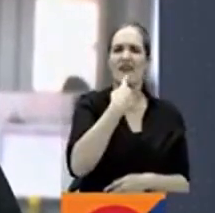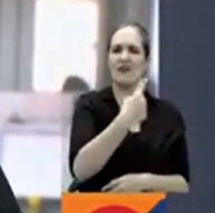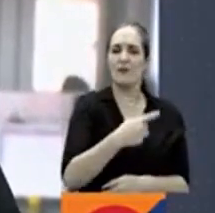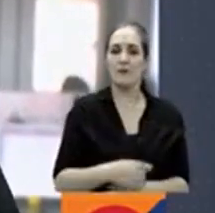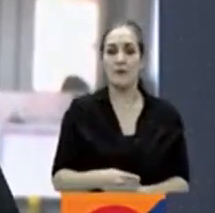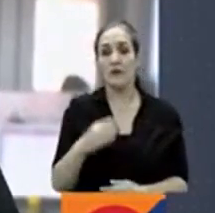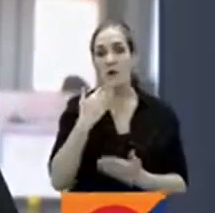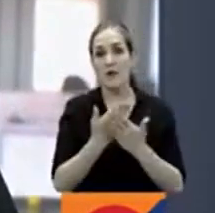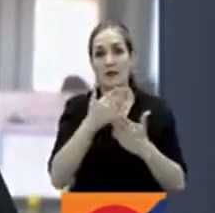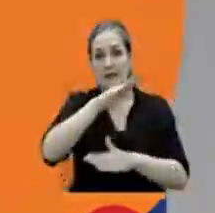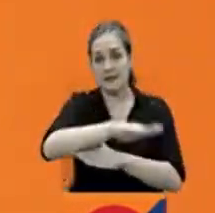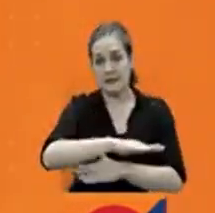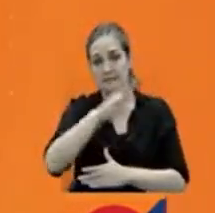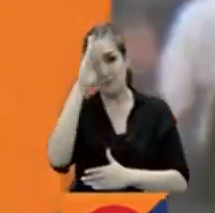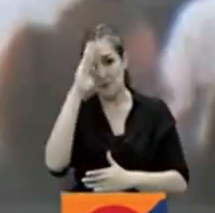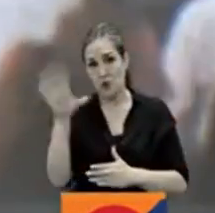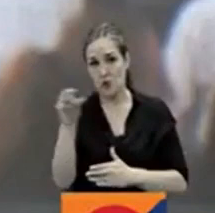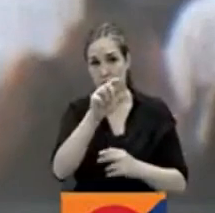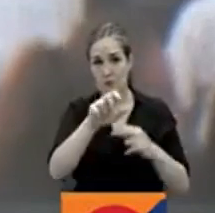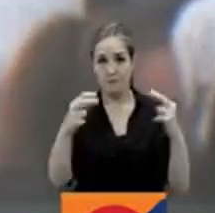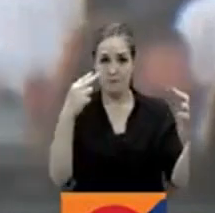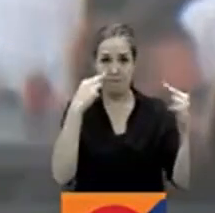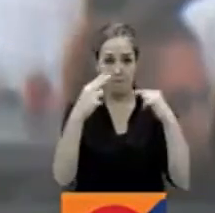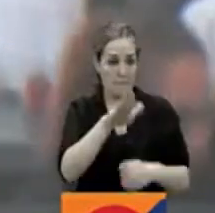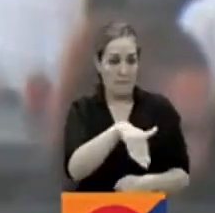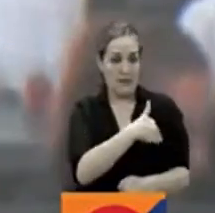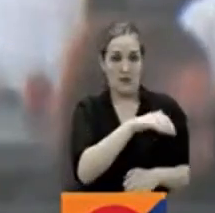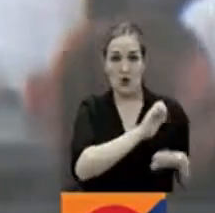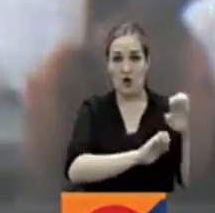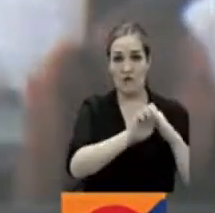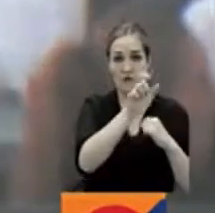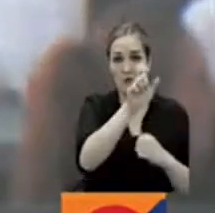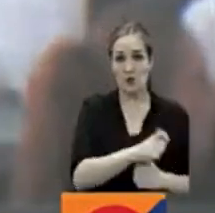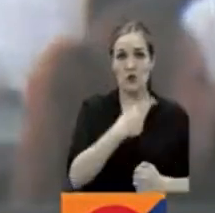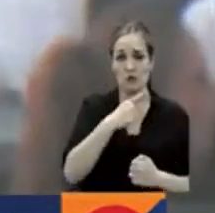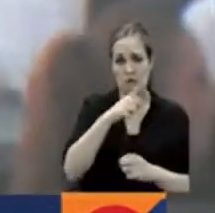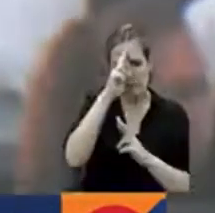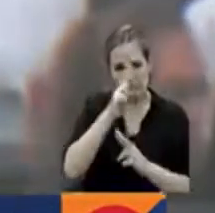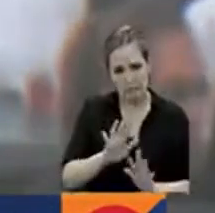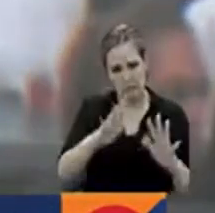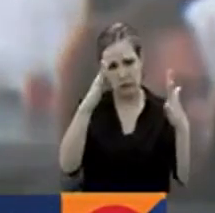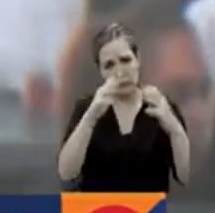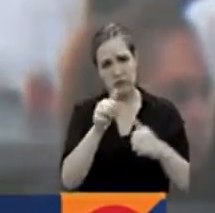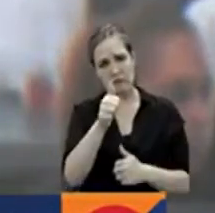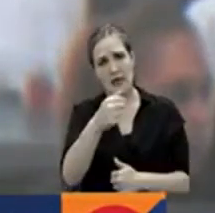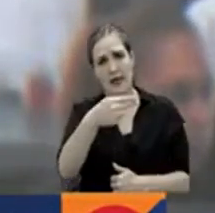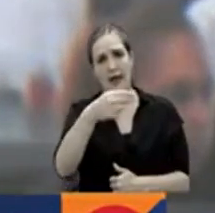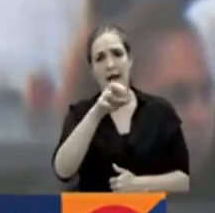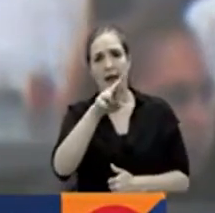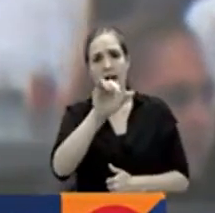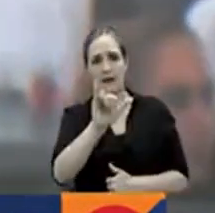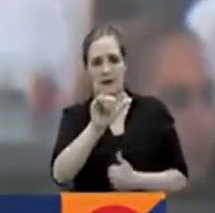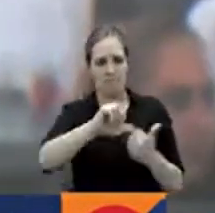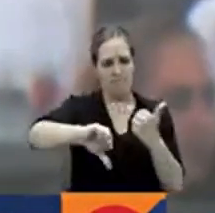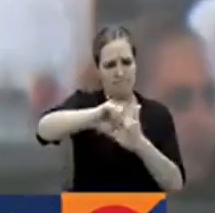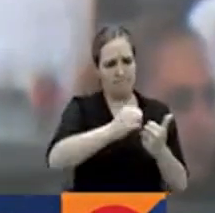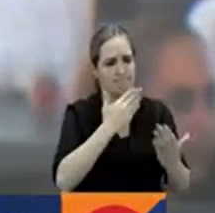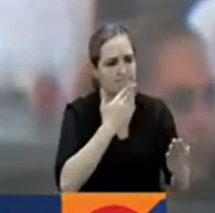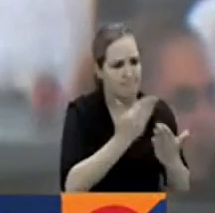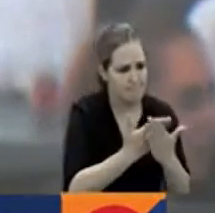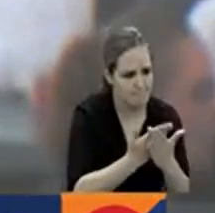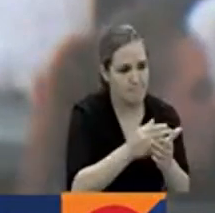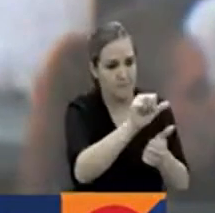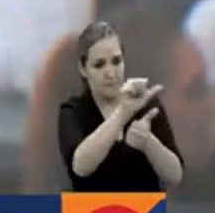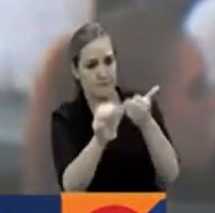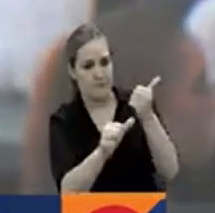Carolina, para usted y para todos los televidentes. El ministro de Defensa, Iván Velásquez, resaltó la labor del general Henry Armando Zanabria y el trabajo realizado por la